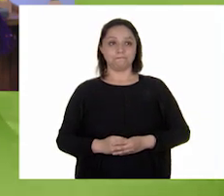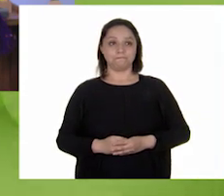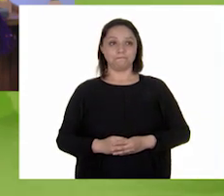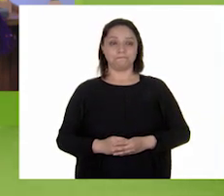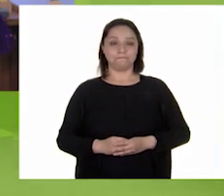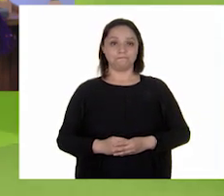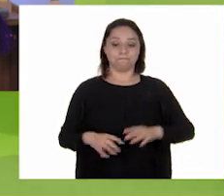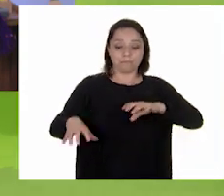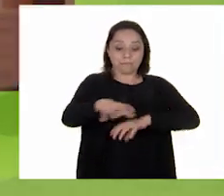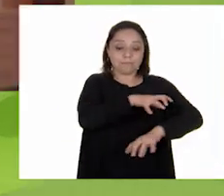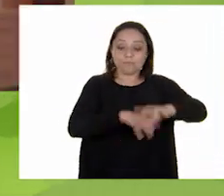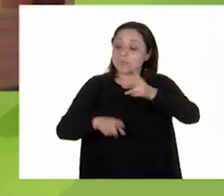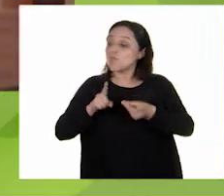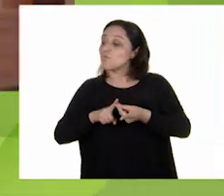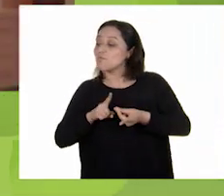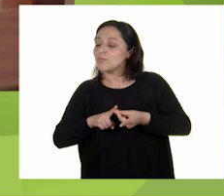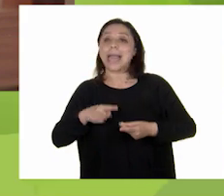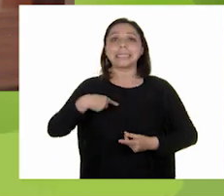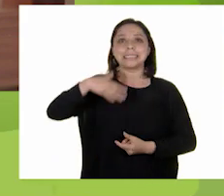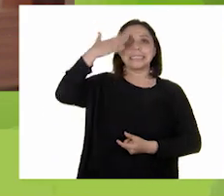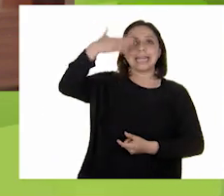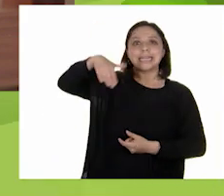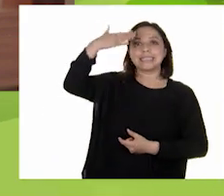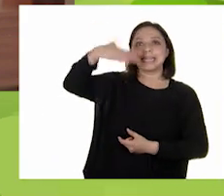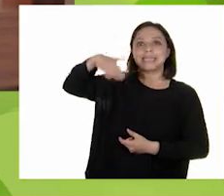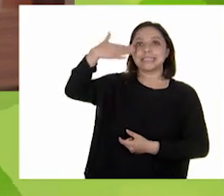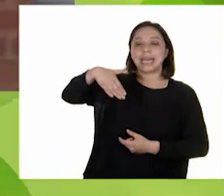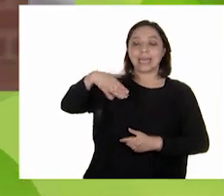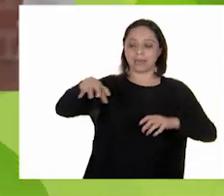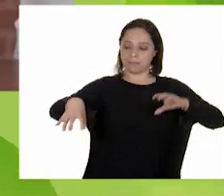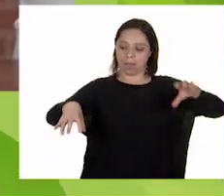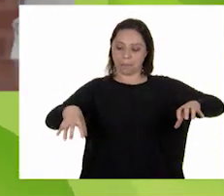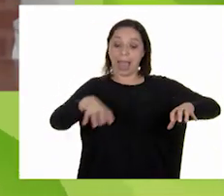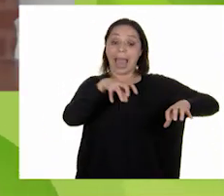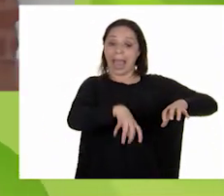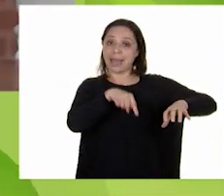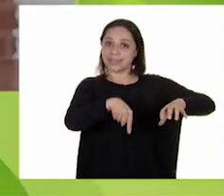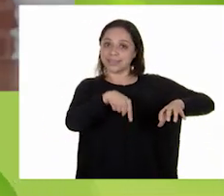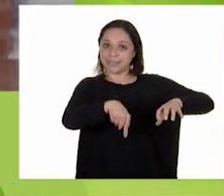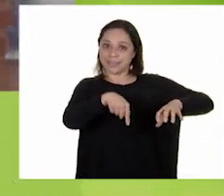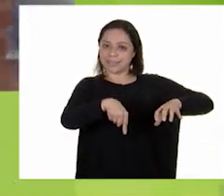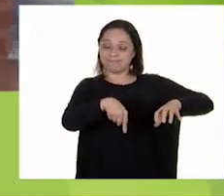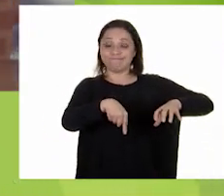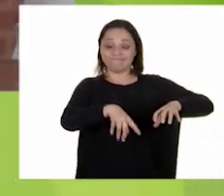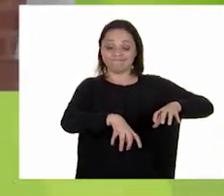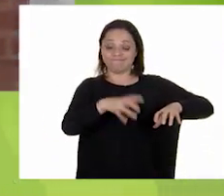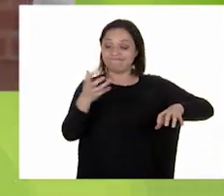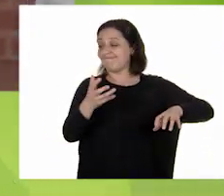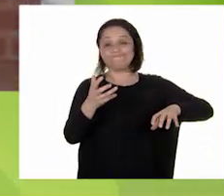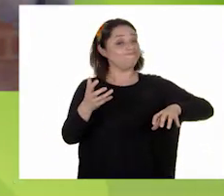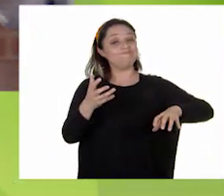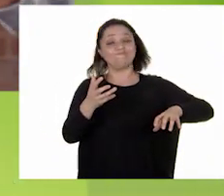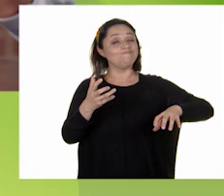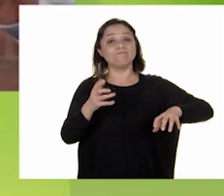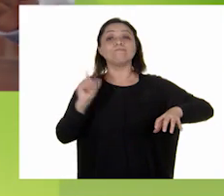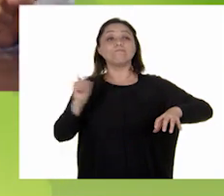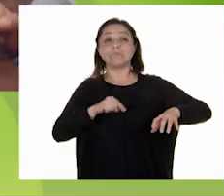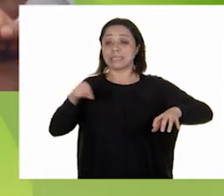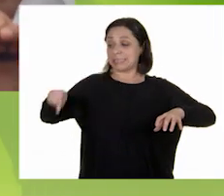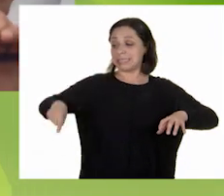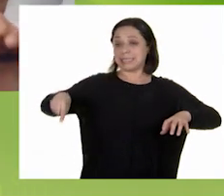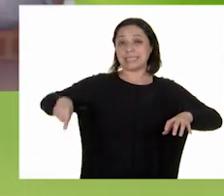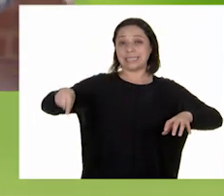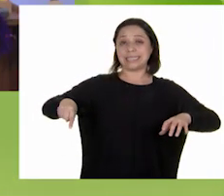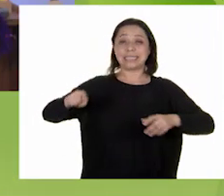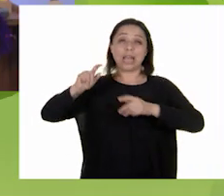¿Dónde quedó la bolita? Yo sé, yo sé. En medio. ¿No? No, en esta junto a